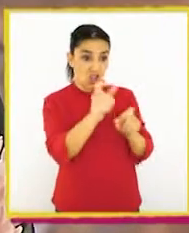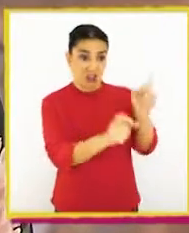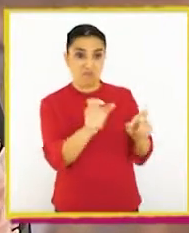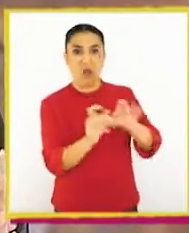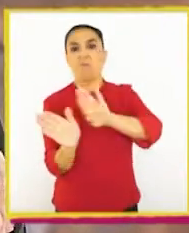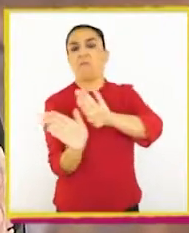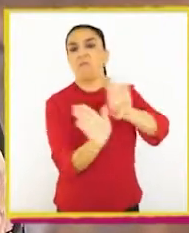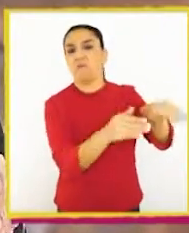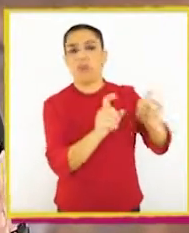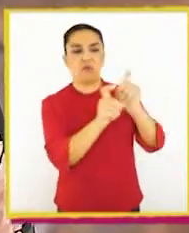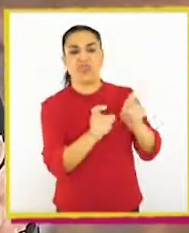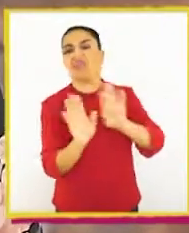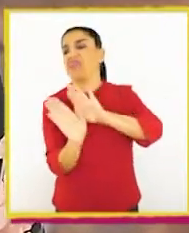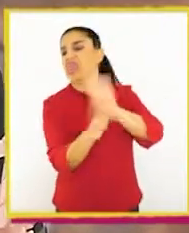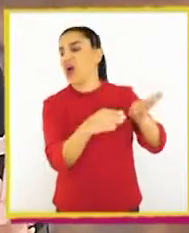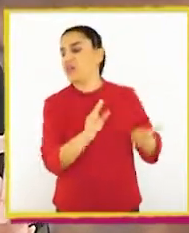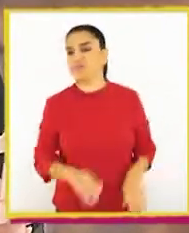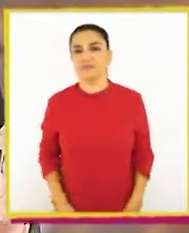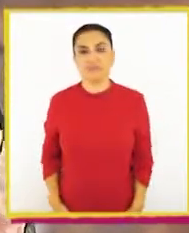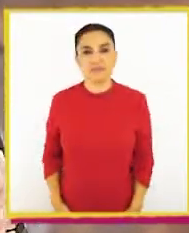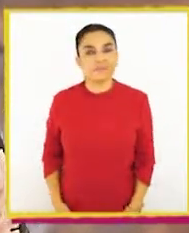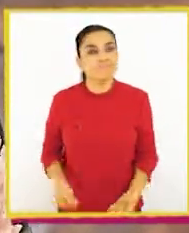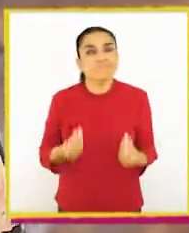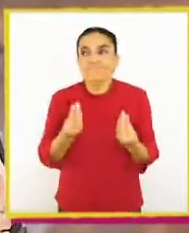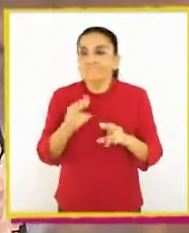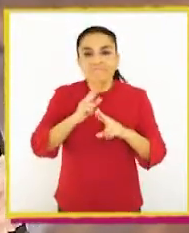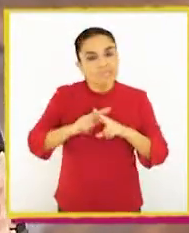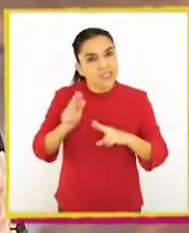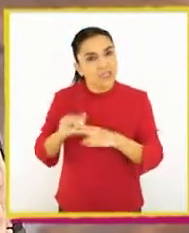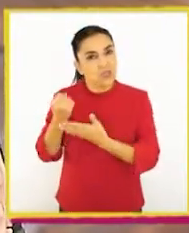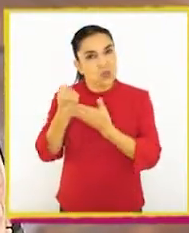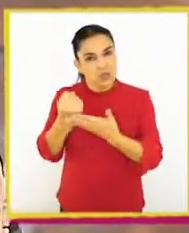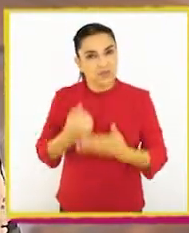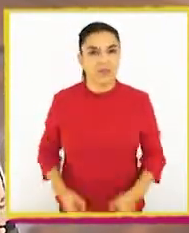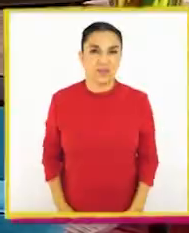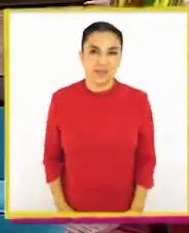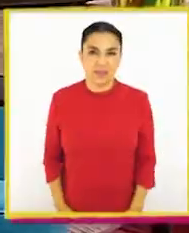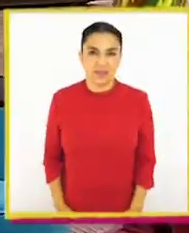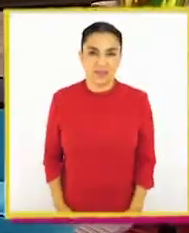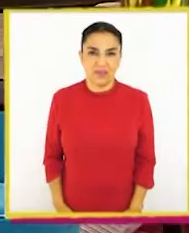sin preguntarles nada. ¿Qué podemos hacer para ayudarlo?